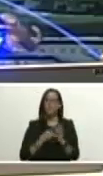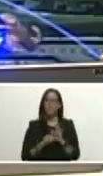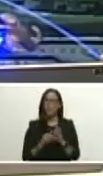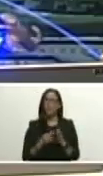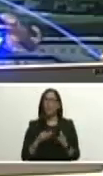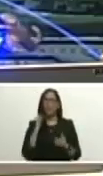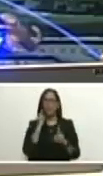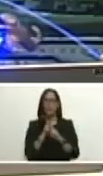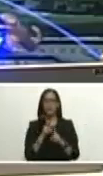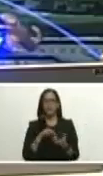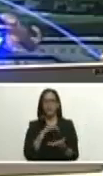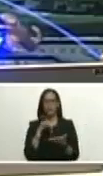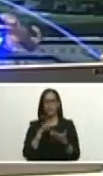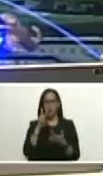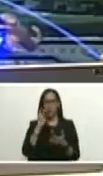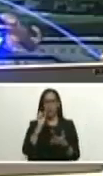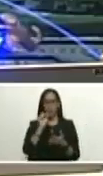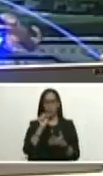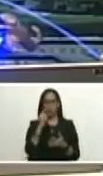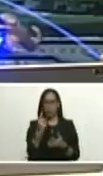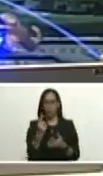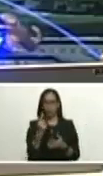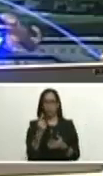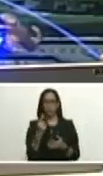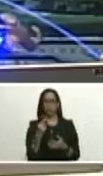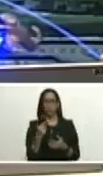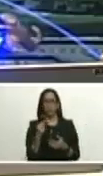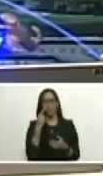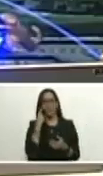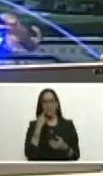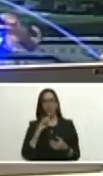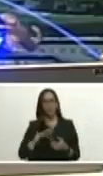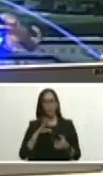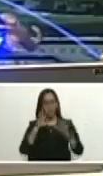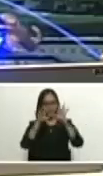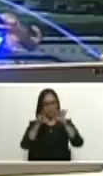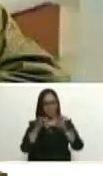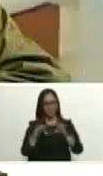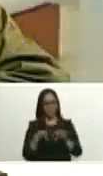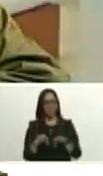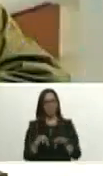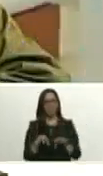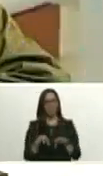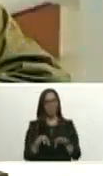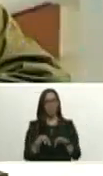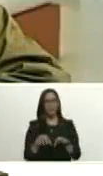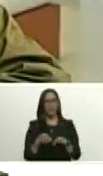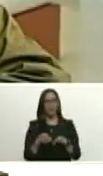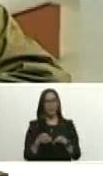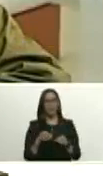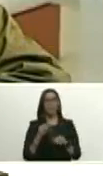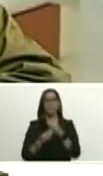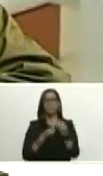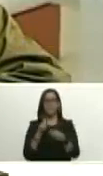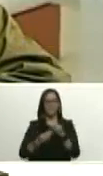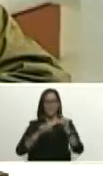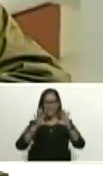2.1 de artillería mira como está redactado como que hubiera sido redactado hoy